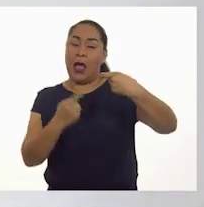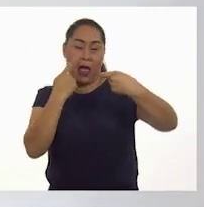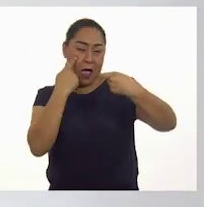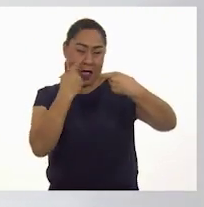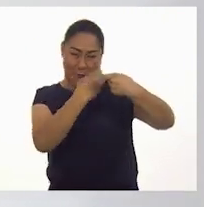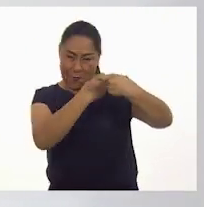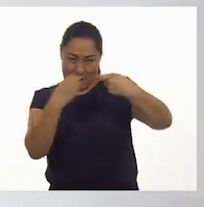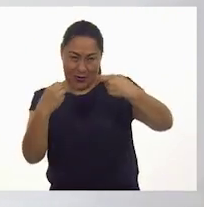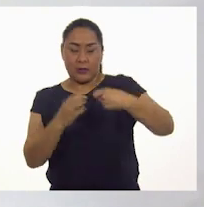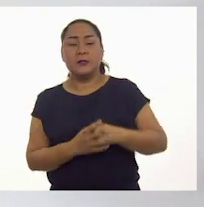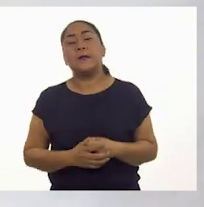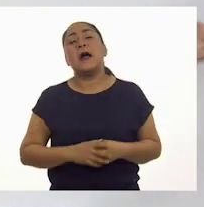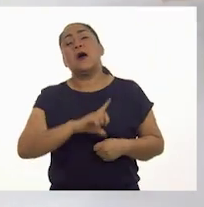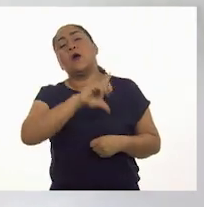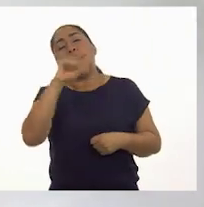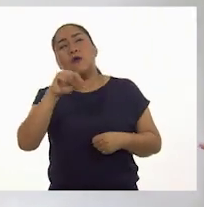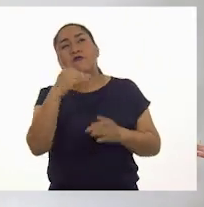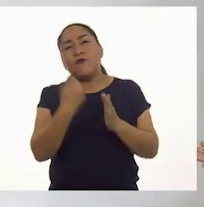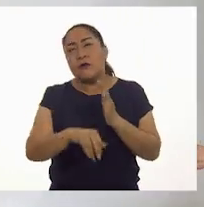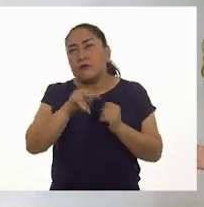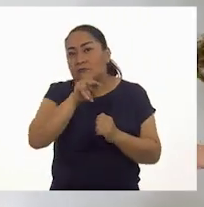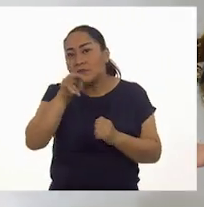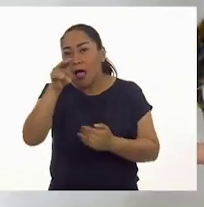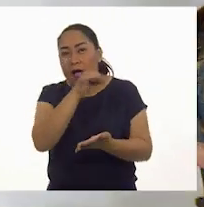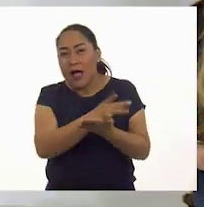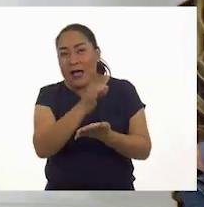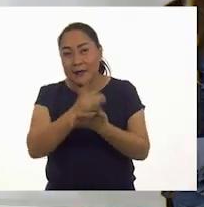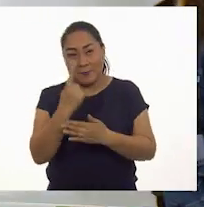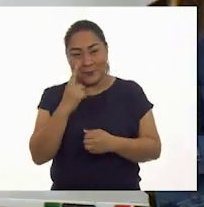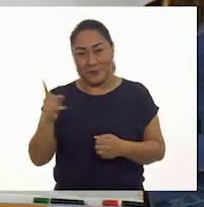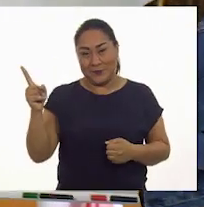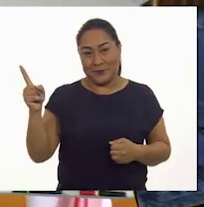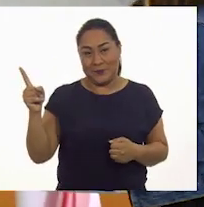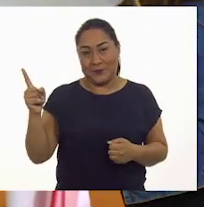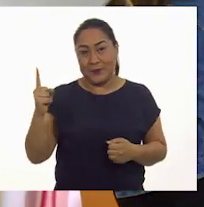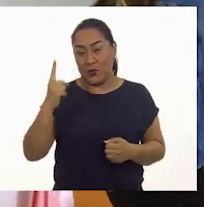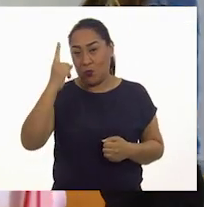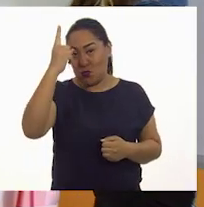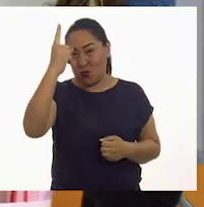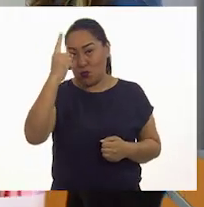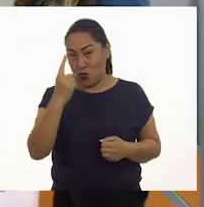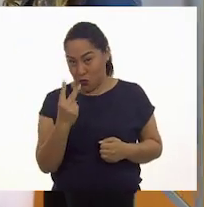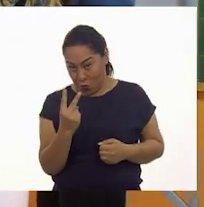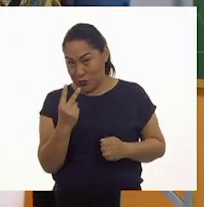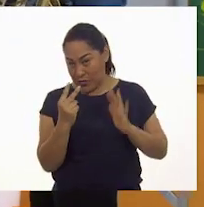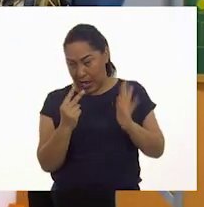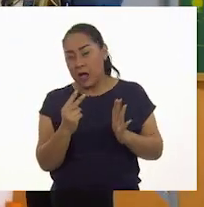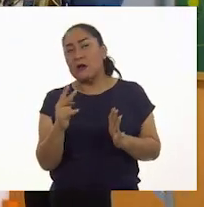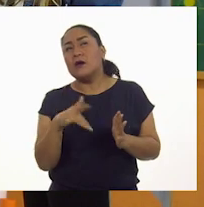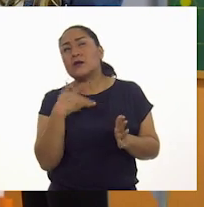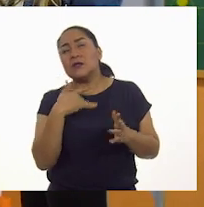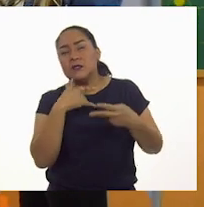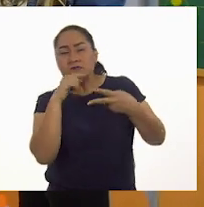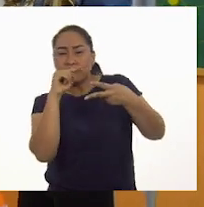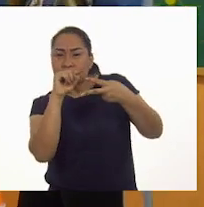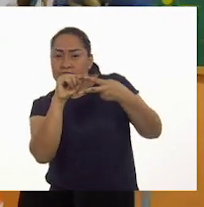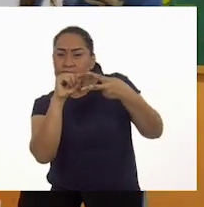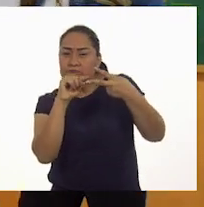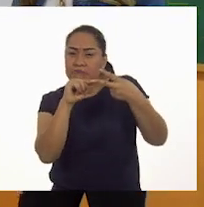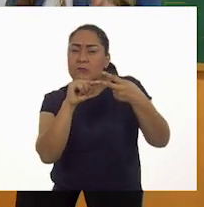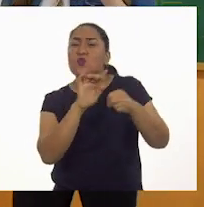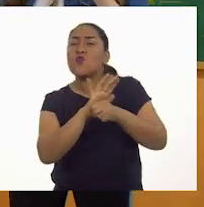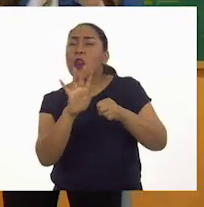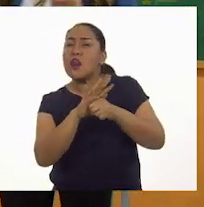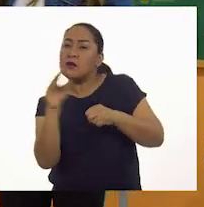uno. Ahora, tú identificaste otras dos imágenes, Pepe, que es uno y dos. Sí. ¿Cuál de estas dos imágenes que tiene en la casita